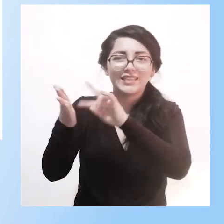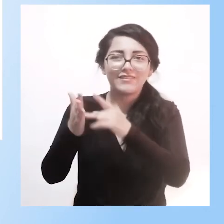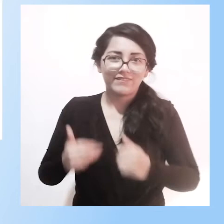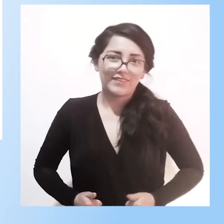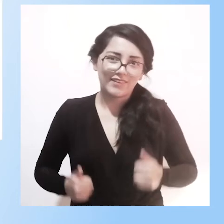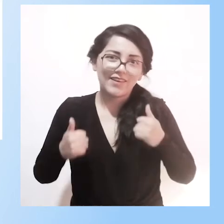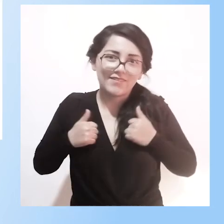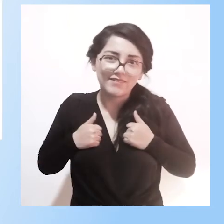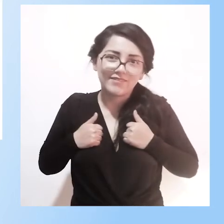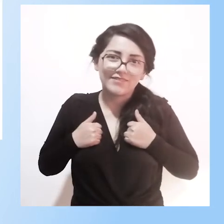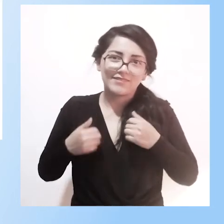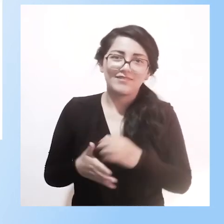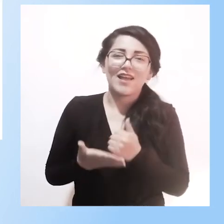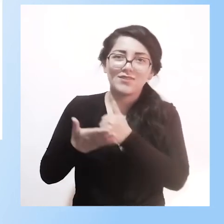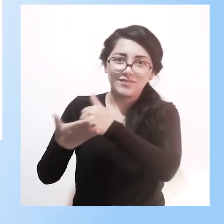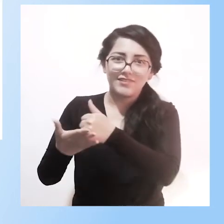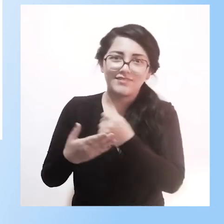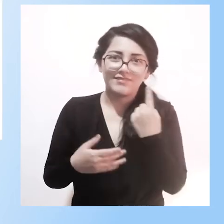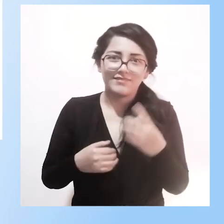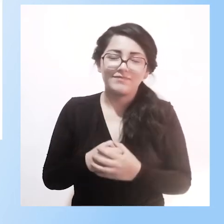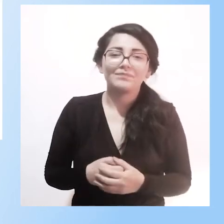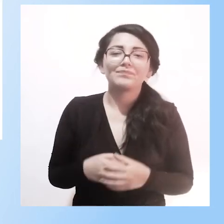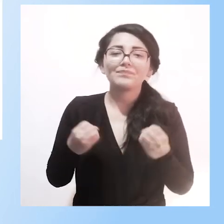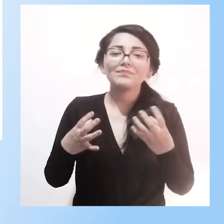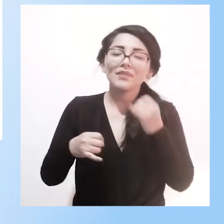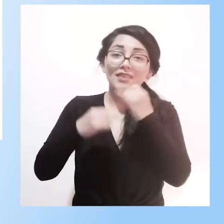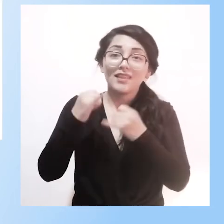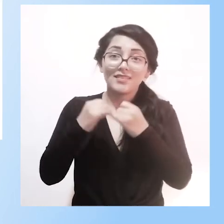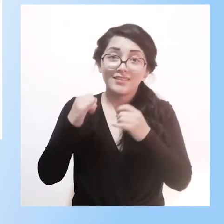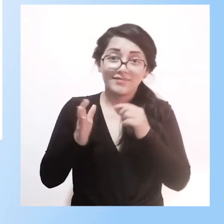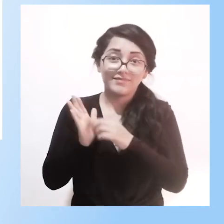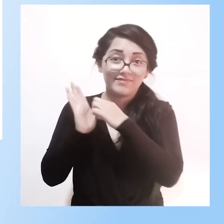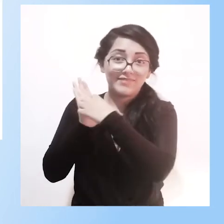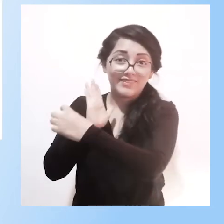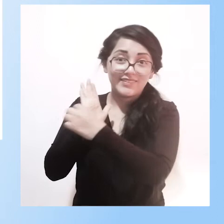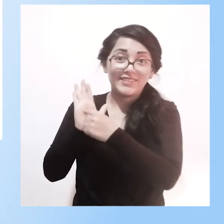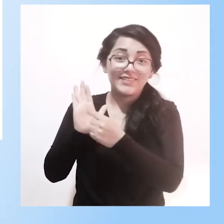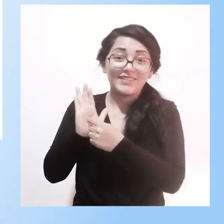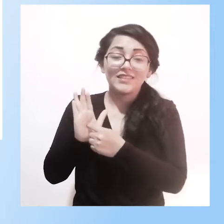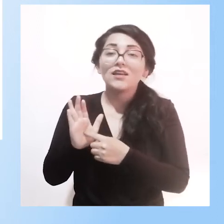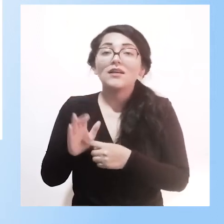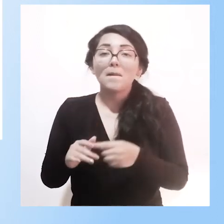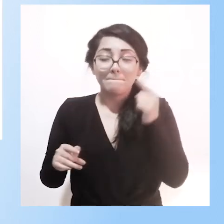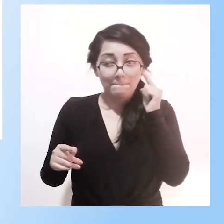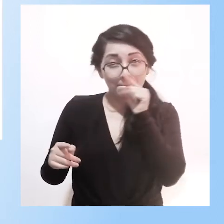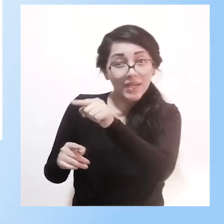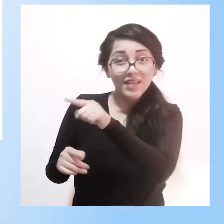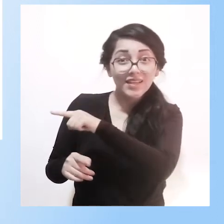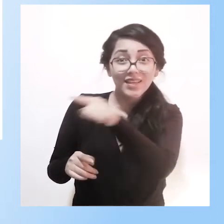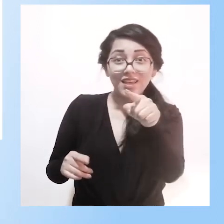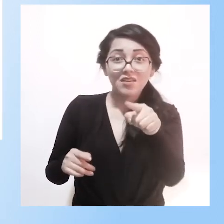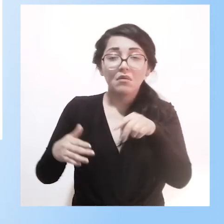frase. Y para culminar, que es nuestro eslogan, digamos, del programa, es porque para ellos no existen